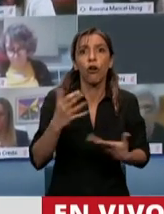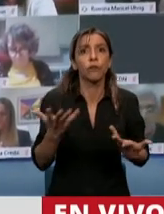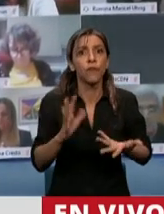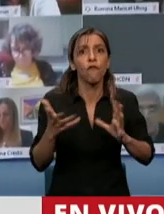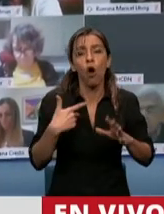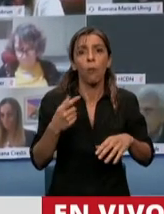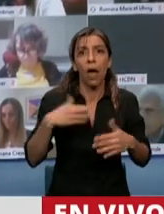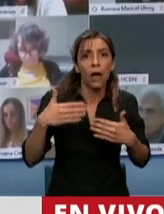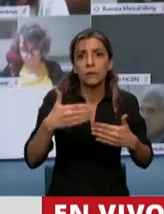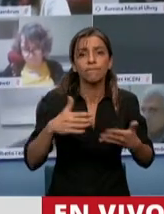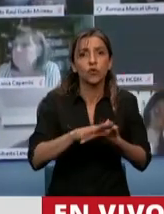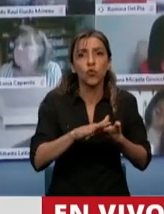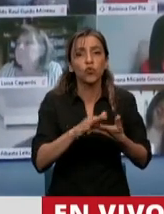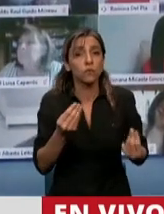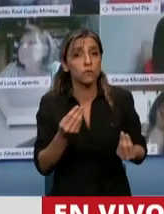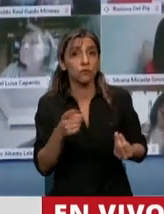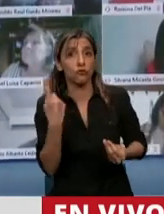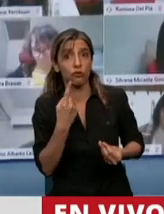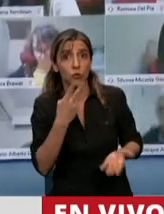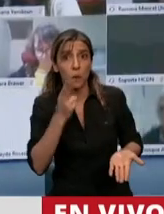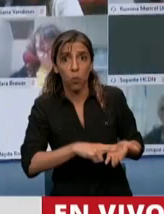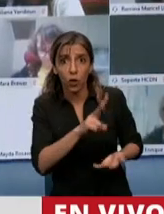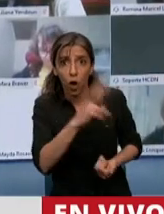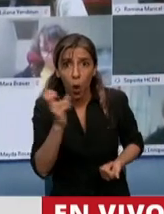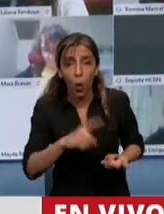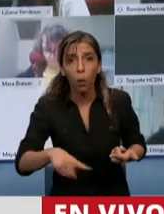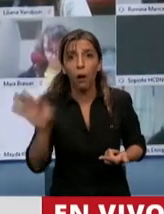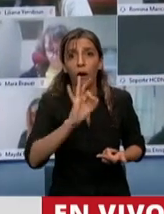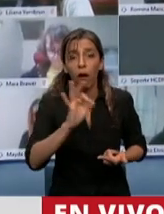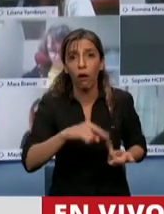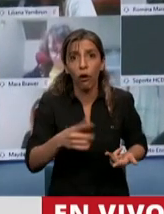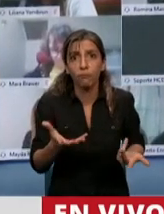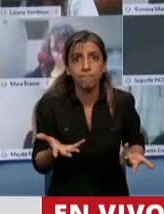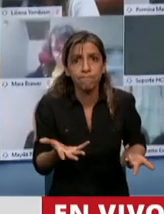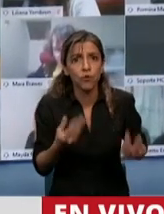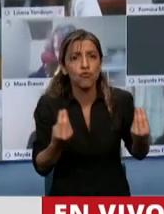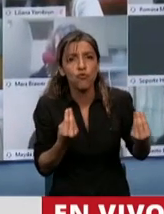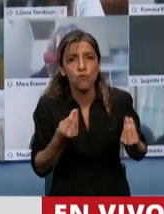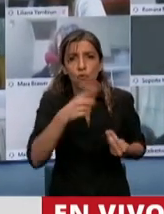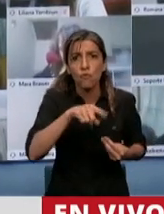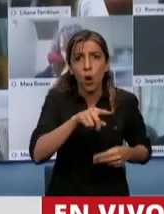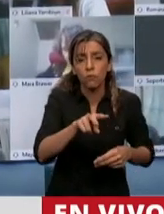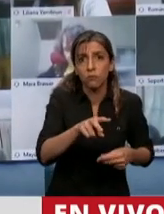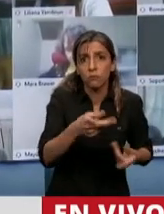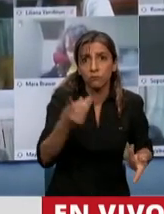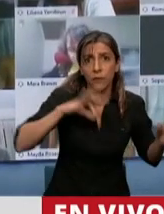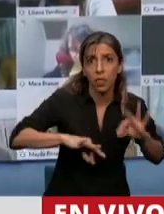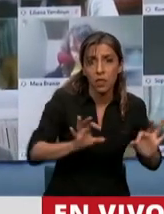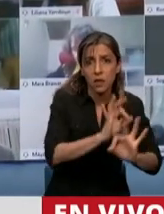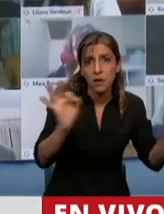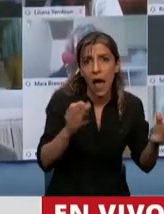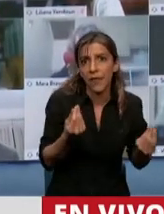tenido ingreso, no le podemos ir a cobrar impuestos a quien no los puede pagar, necesitan exenciones,